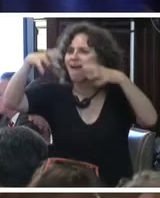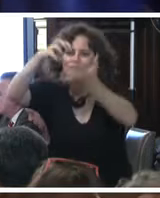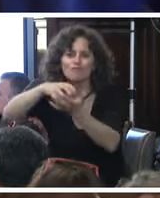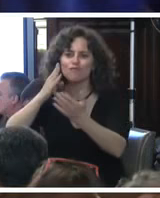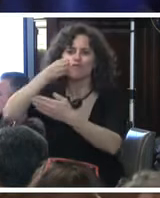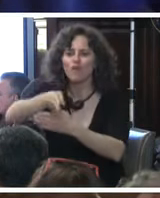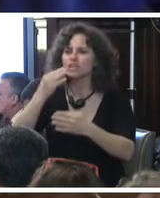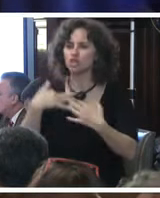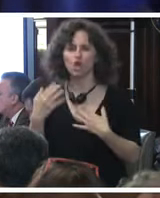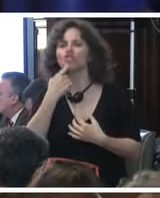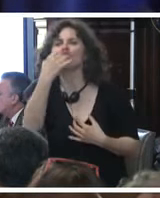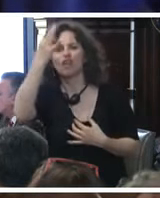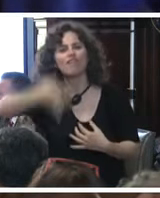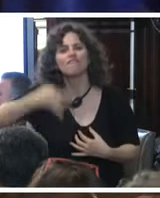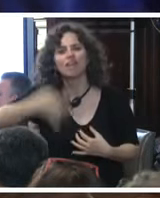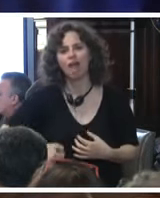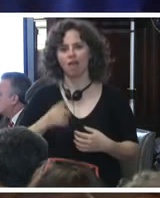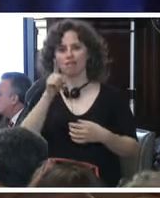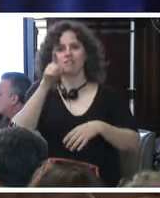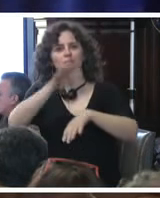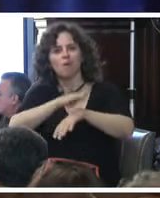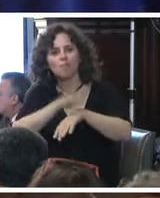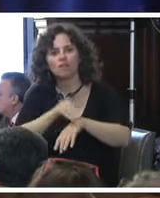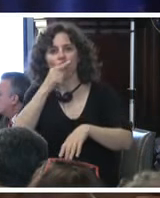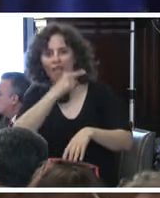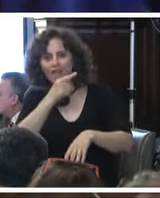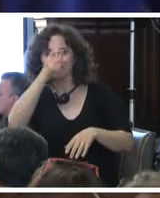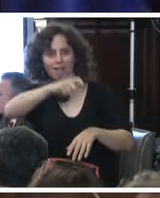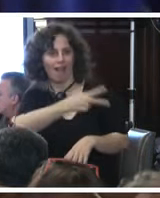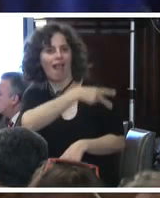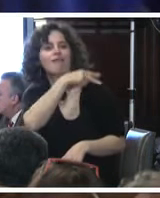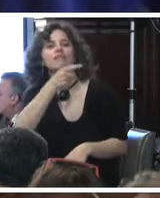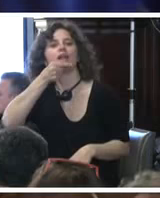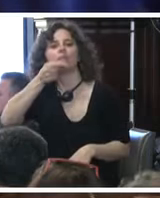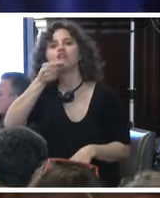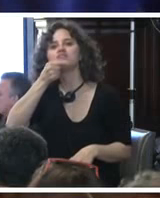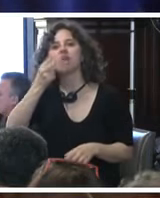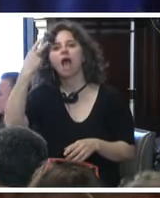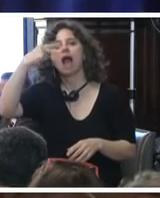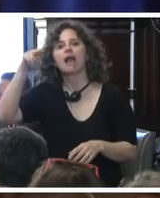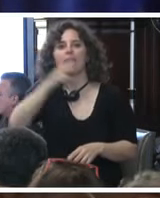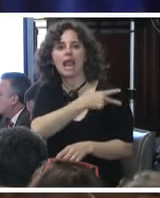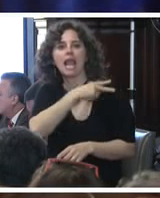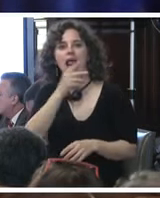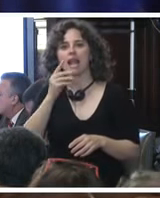Y se lo puedo sostener en ese momento que él era el jefe de la Policía Federal, Enrique Galindo.